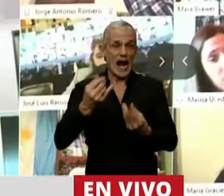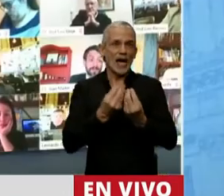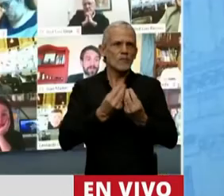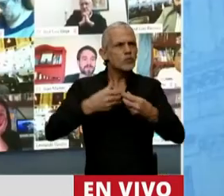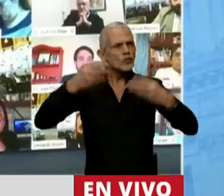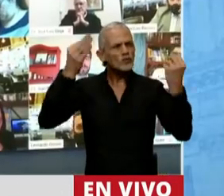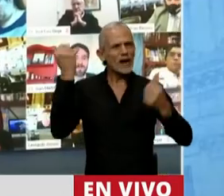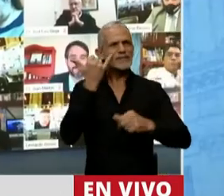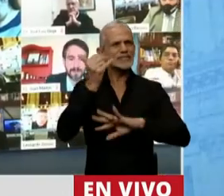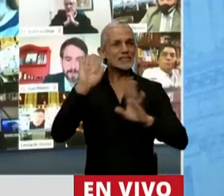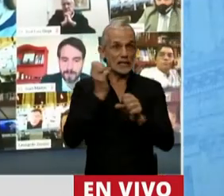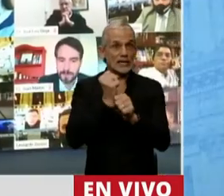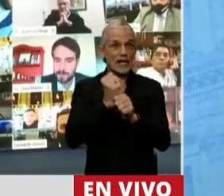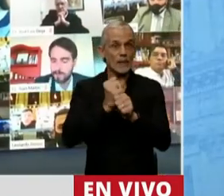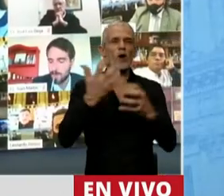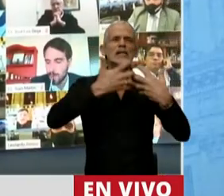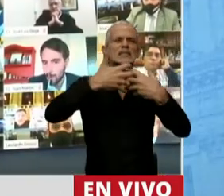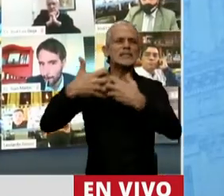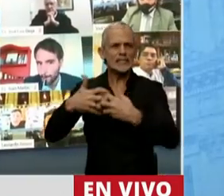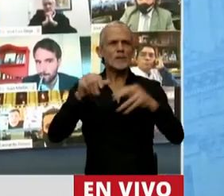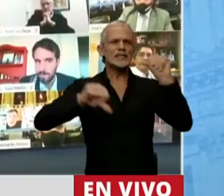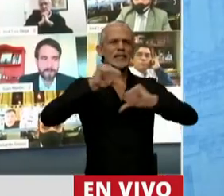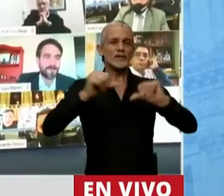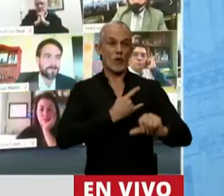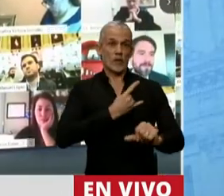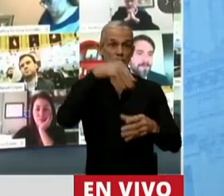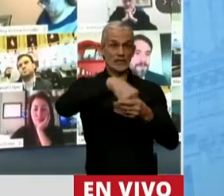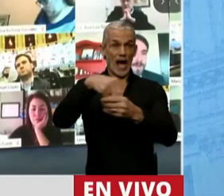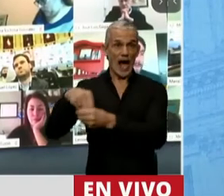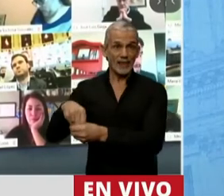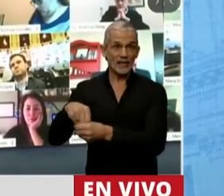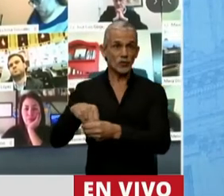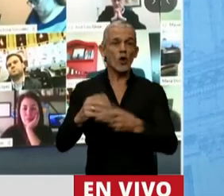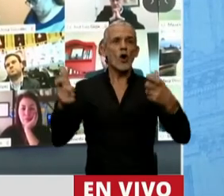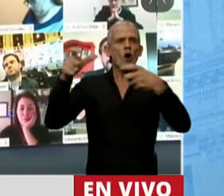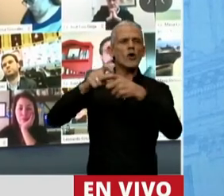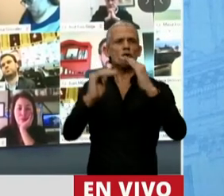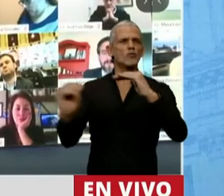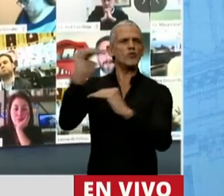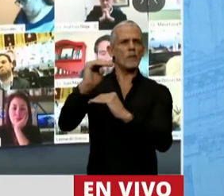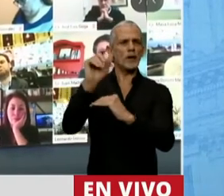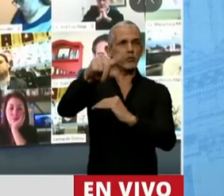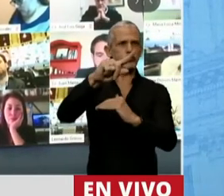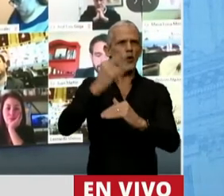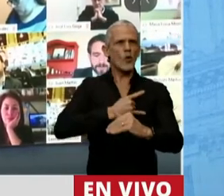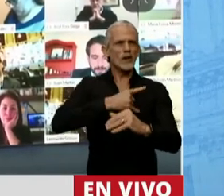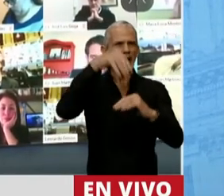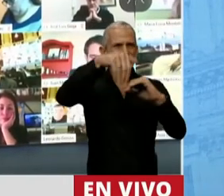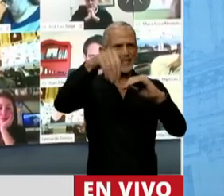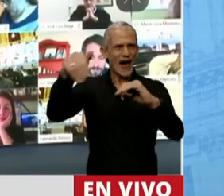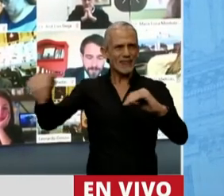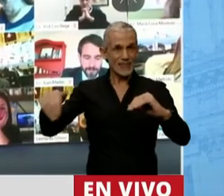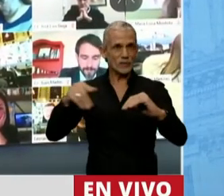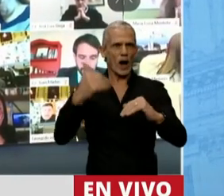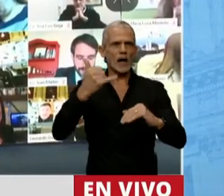oportunidades el trabajo del sistema científico universitario, bueno, los consejos superiores que tienen la responsabilidad y la atribución